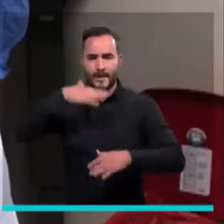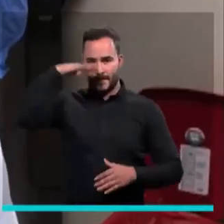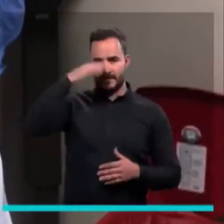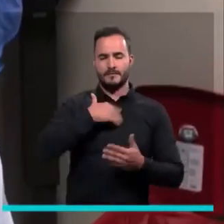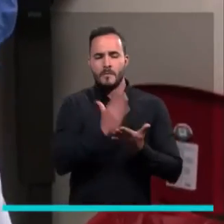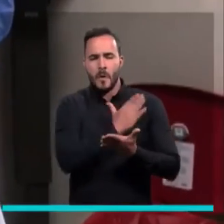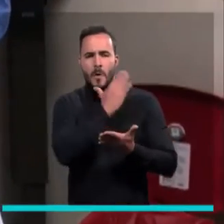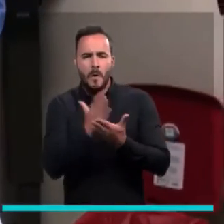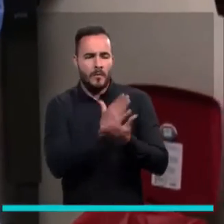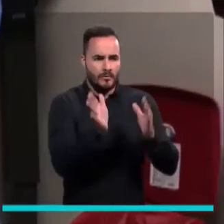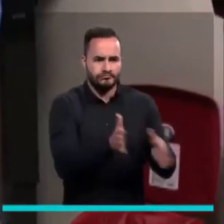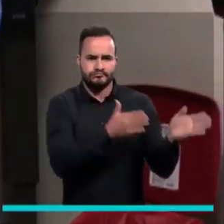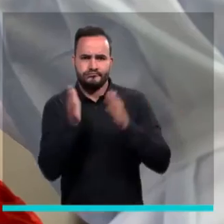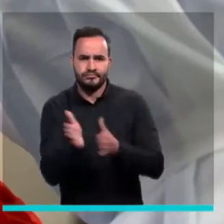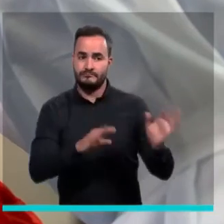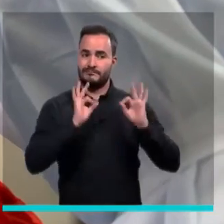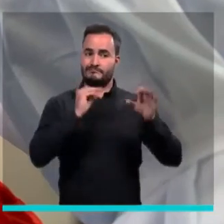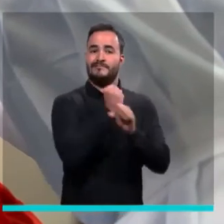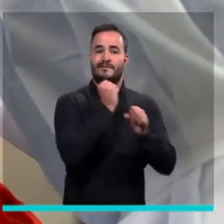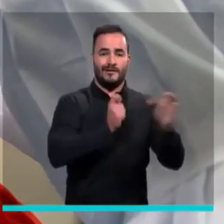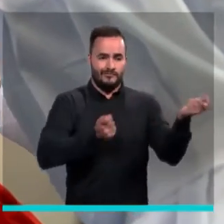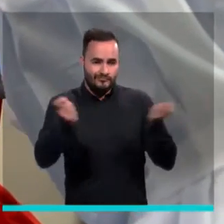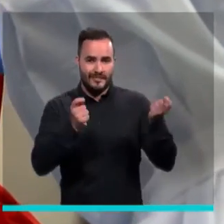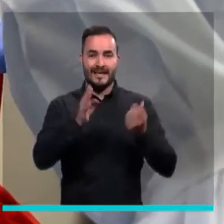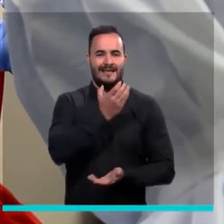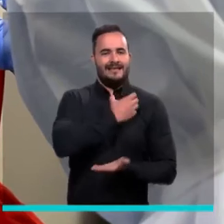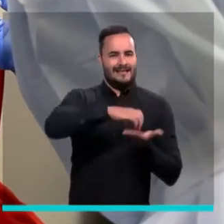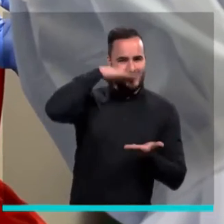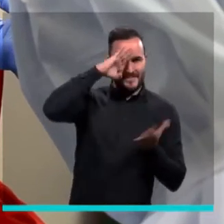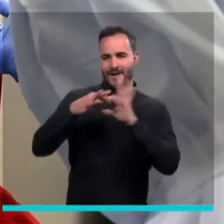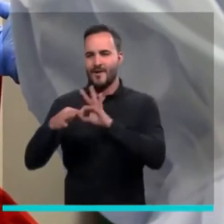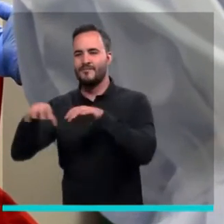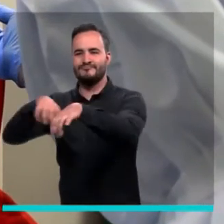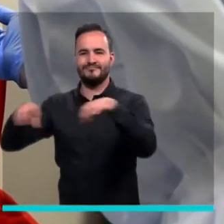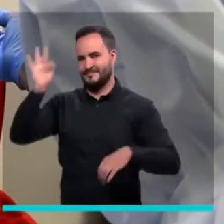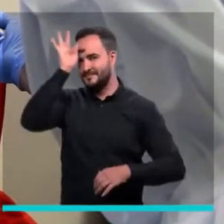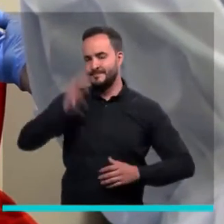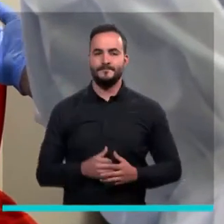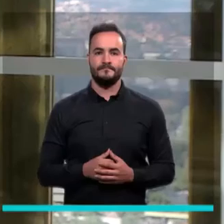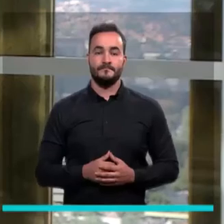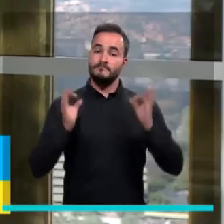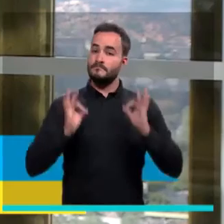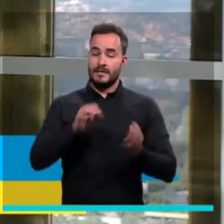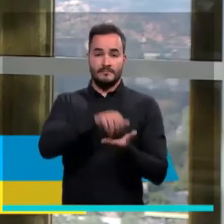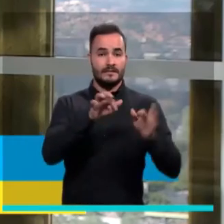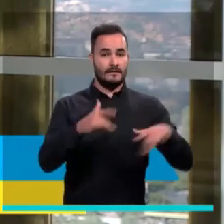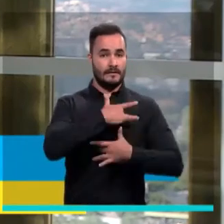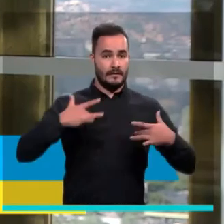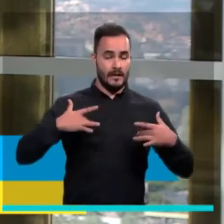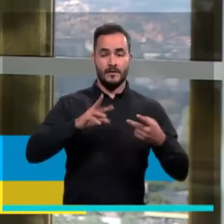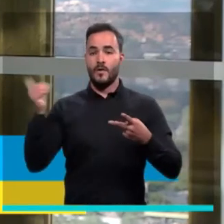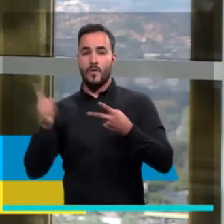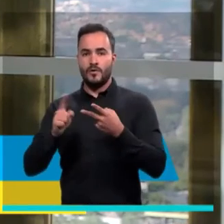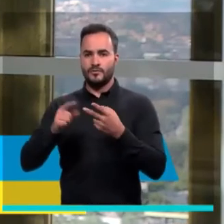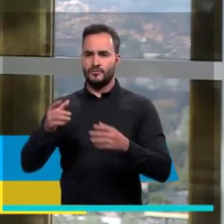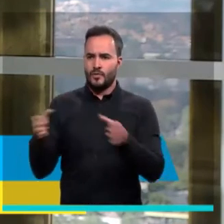ciudad, como resultado al trabajo articulado de administración con las entidades de salud. Por fortuna, la Secretaría de Salud,